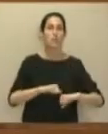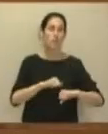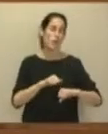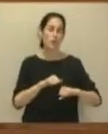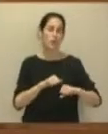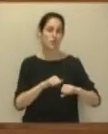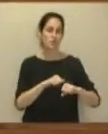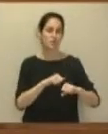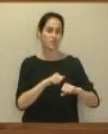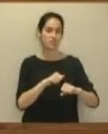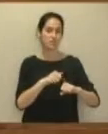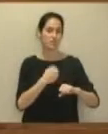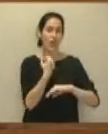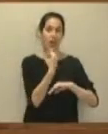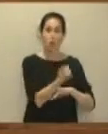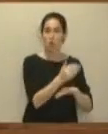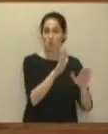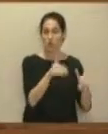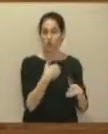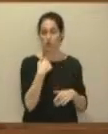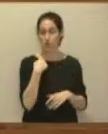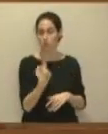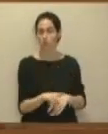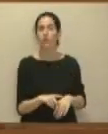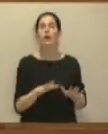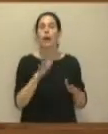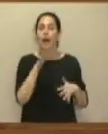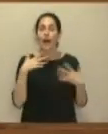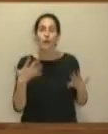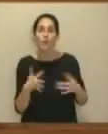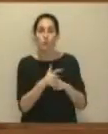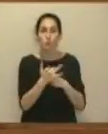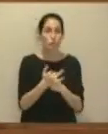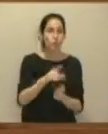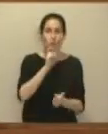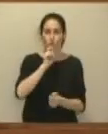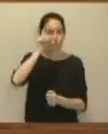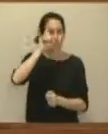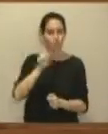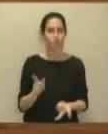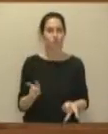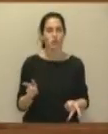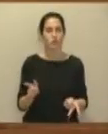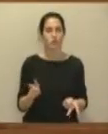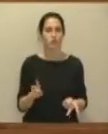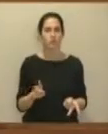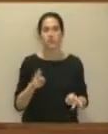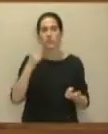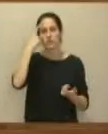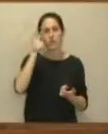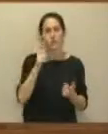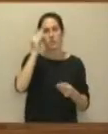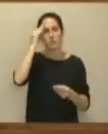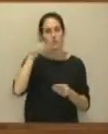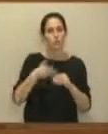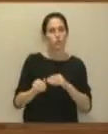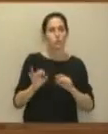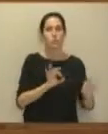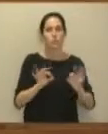y no sabemos en qué situación se encuentra. No sabemos cuáles son las previsiones del